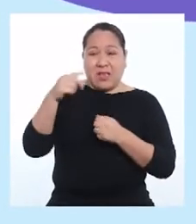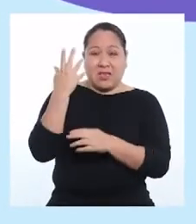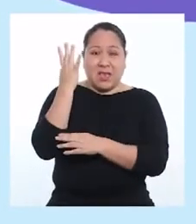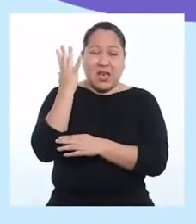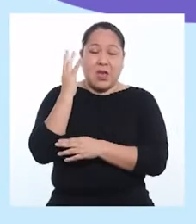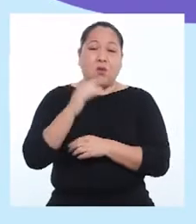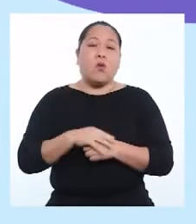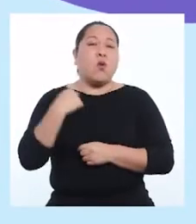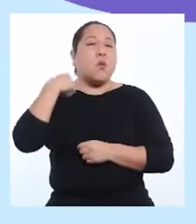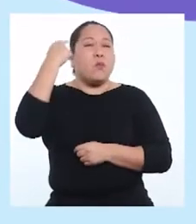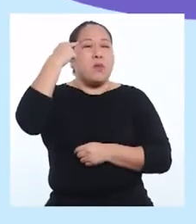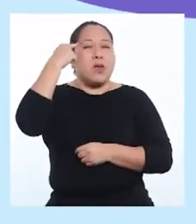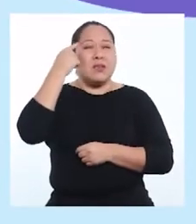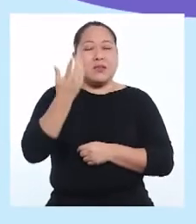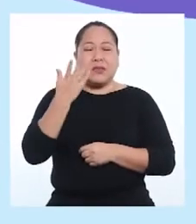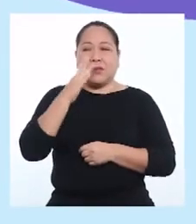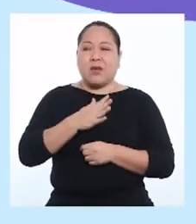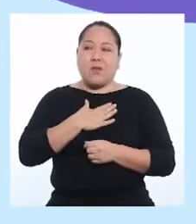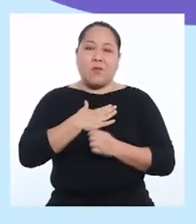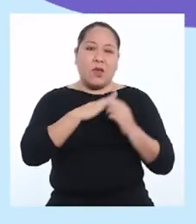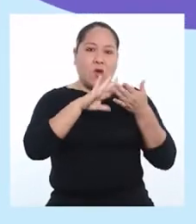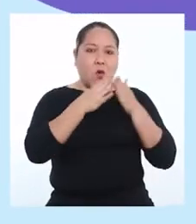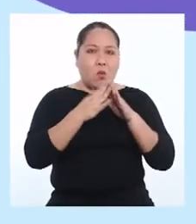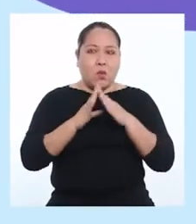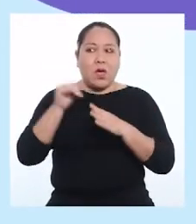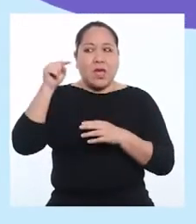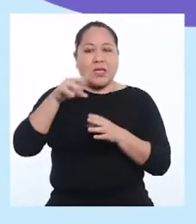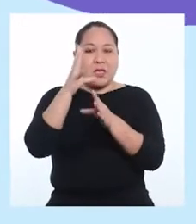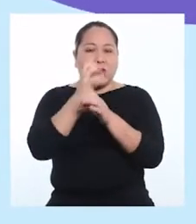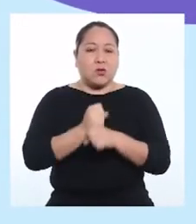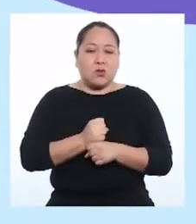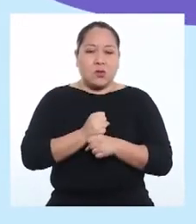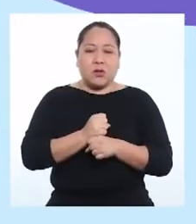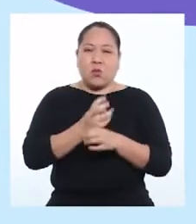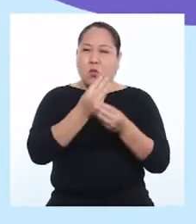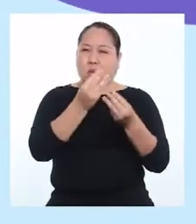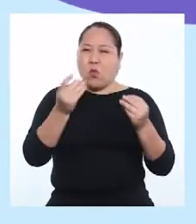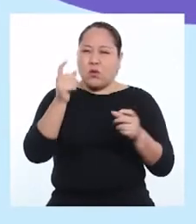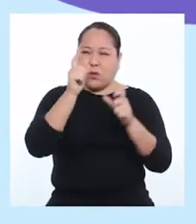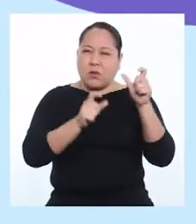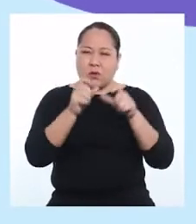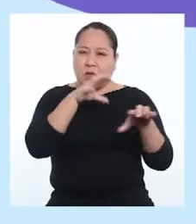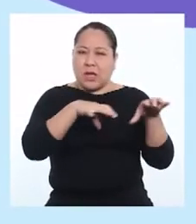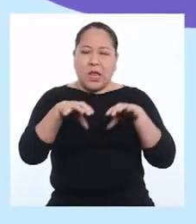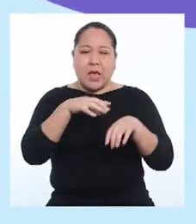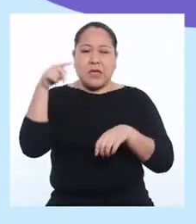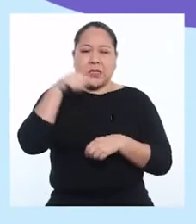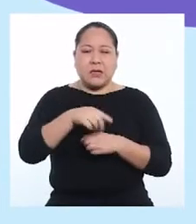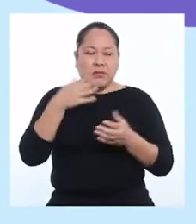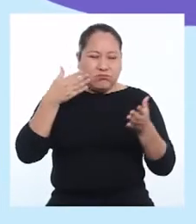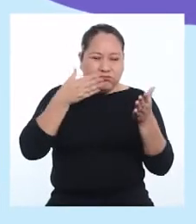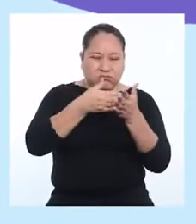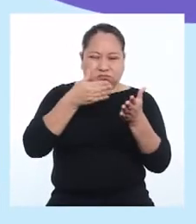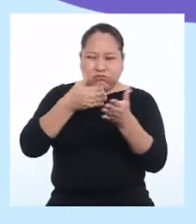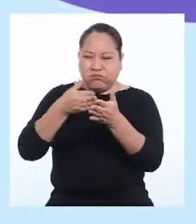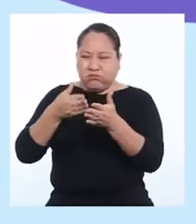árbol. Y considerando que en mi comunidad esta tradición la realizan demasiadas personas, el impacto que se genera en el